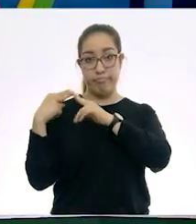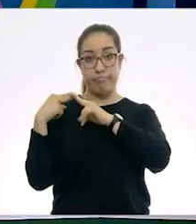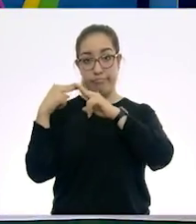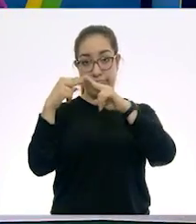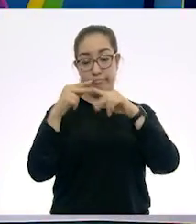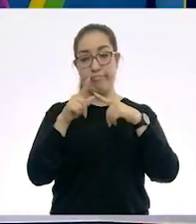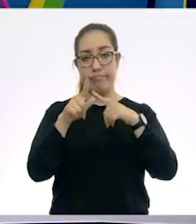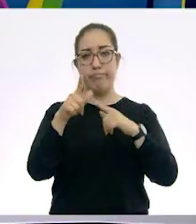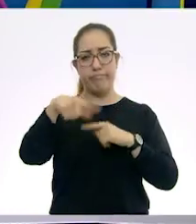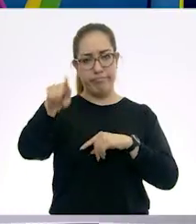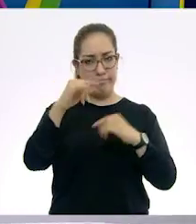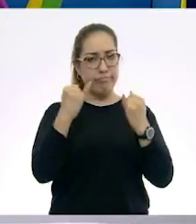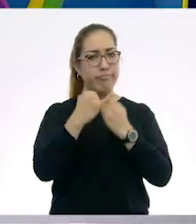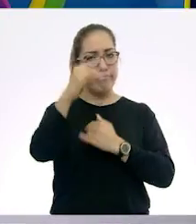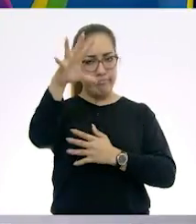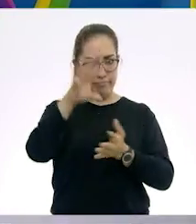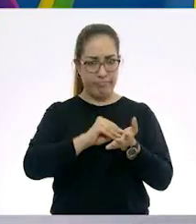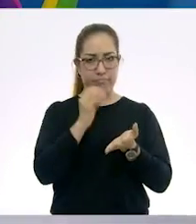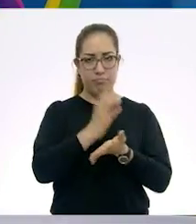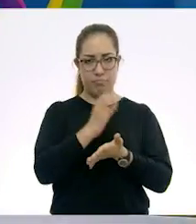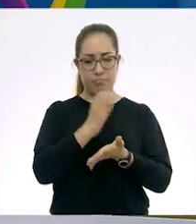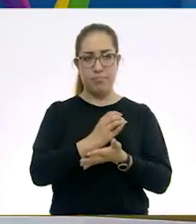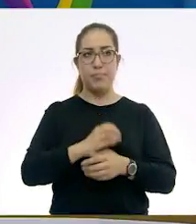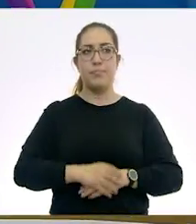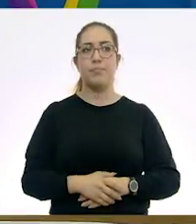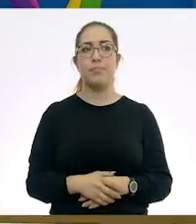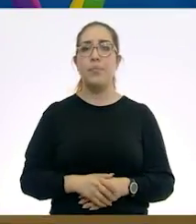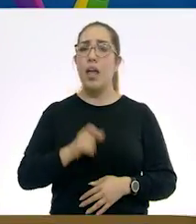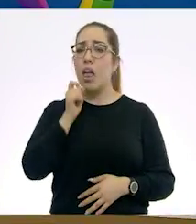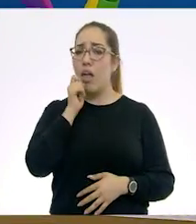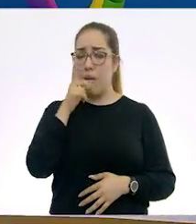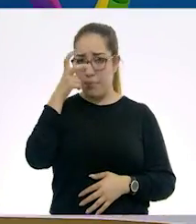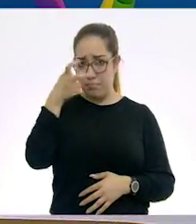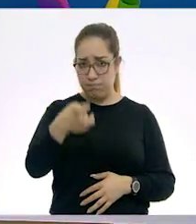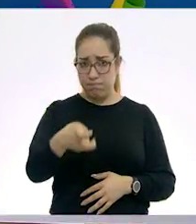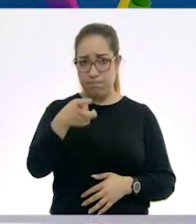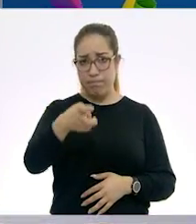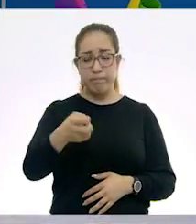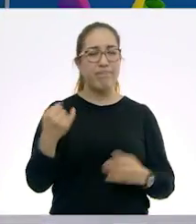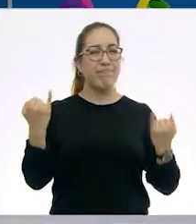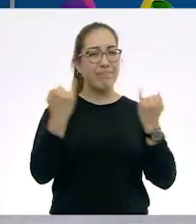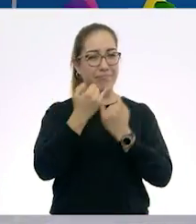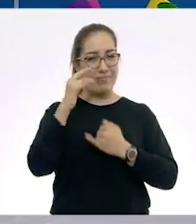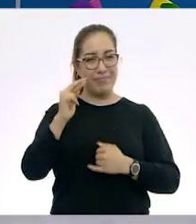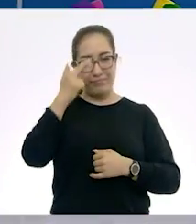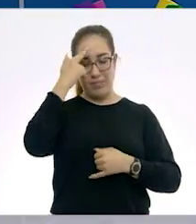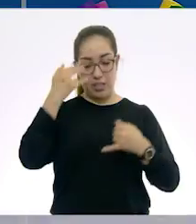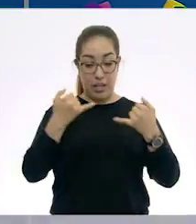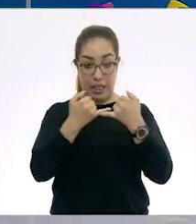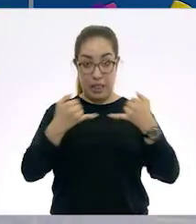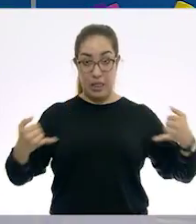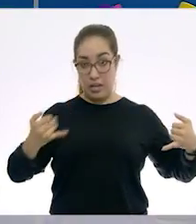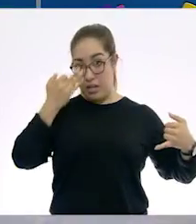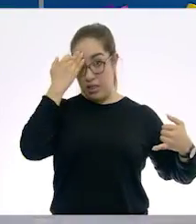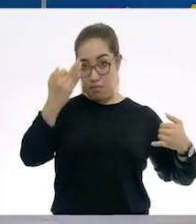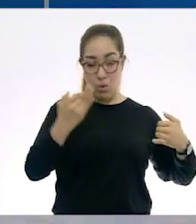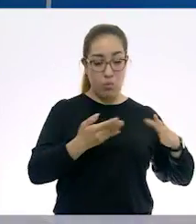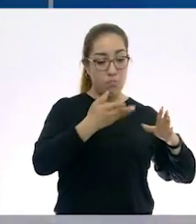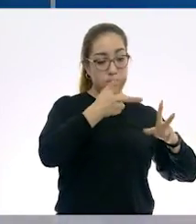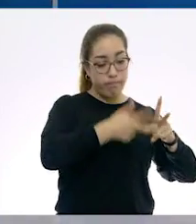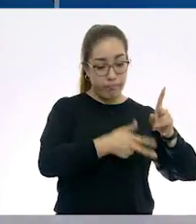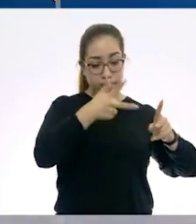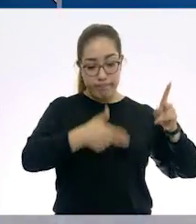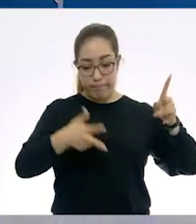también las puedan anotar en su cuaderno y también puedan completar la línea del tiempo que hicimos en la sesión anterior